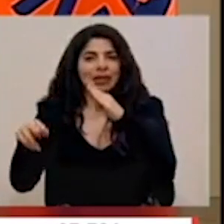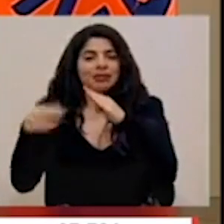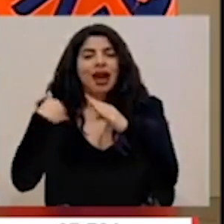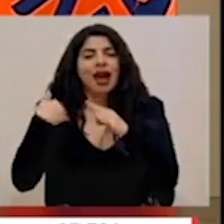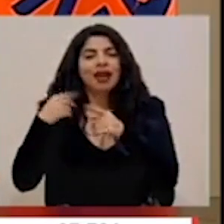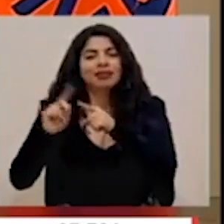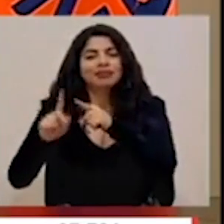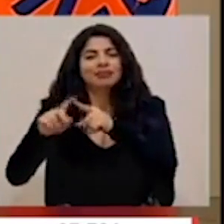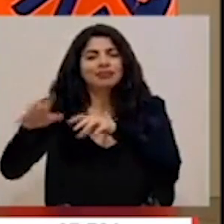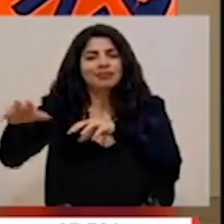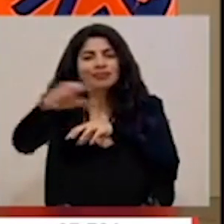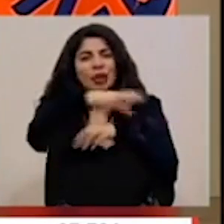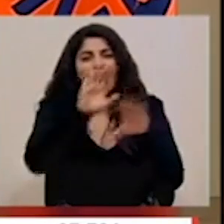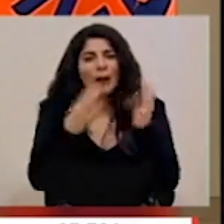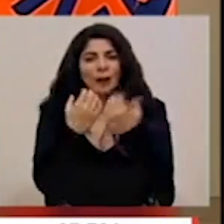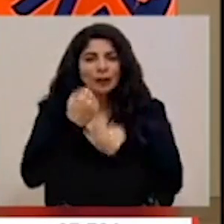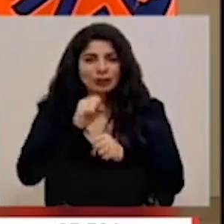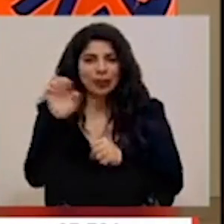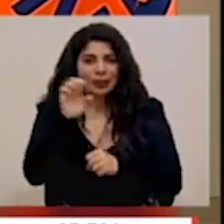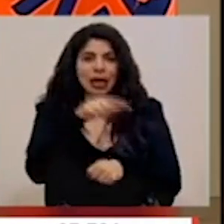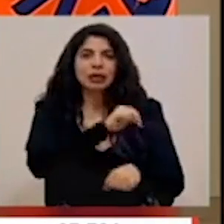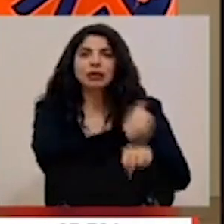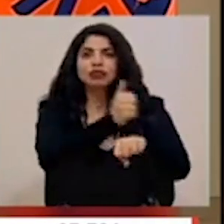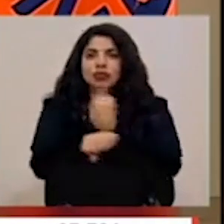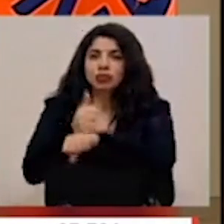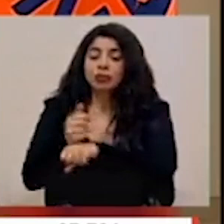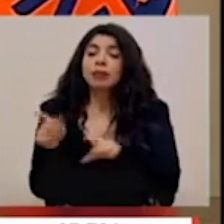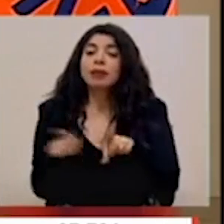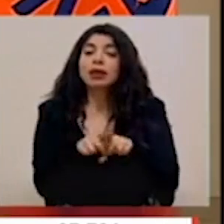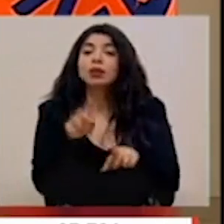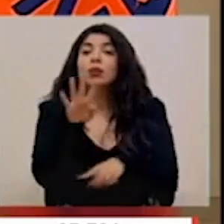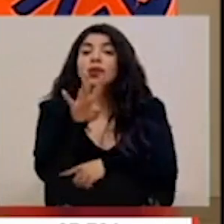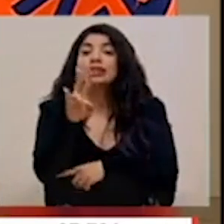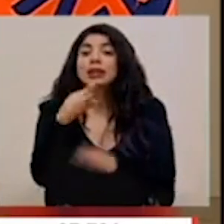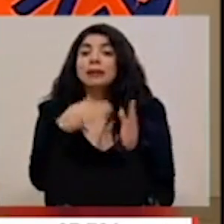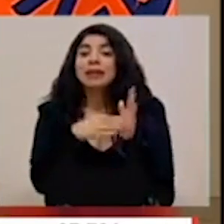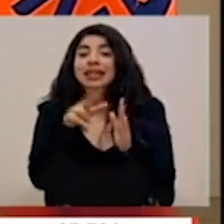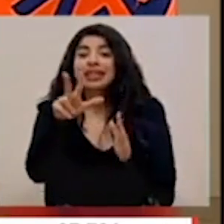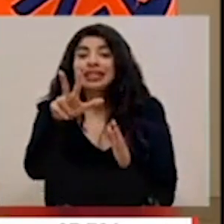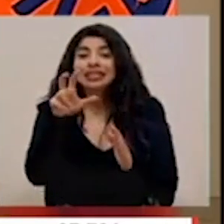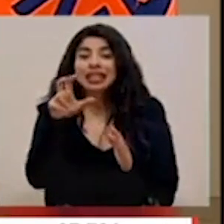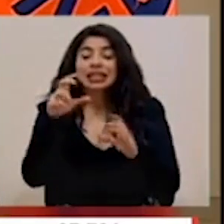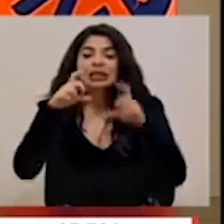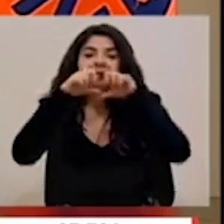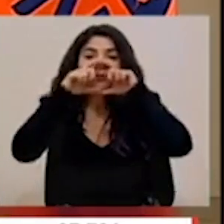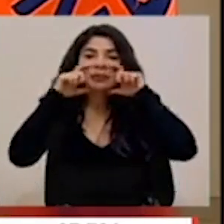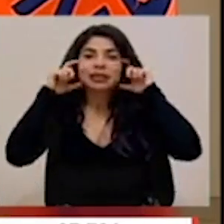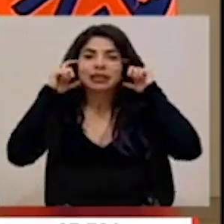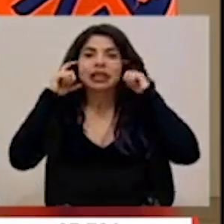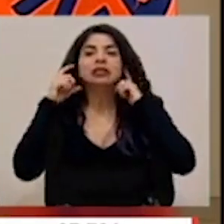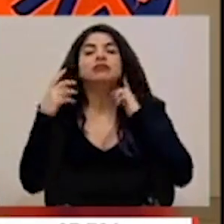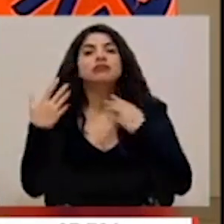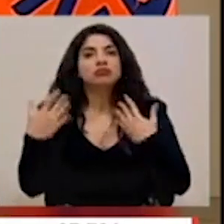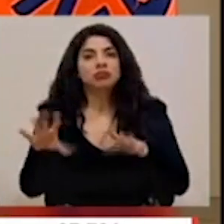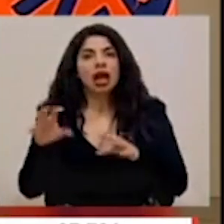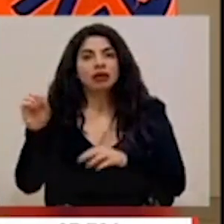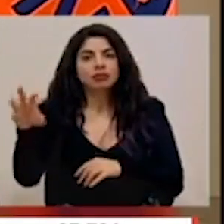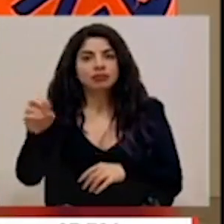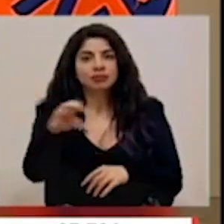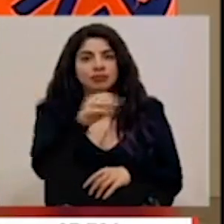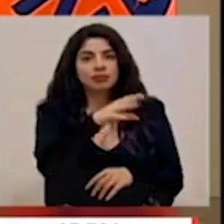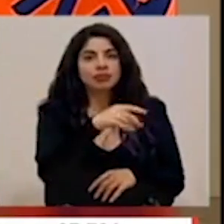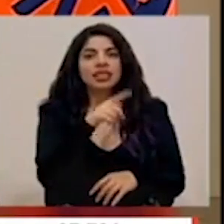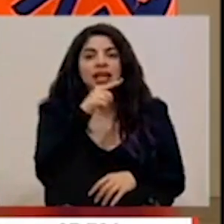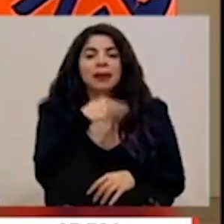municipales de emergencia. 47.300 mascarillas que ya fueron entregadas al